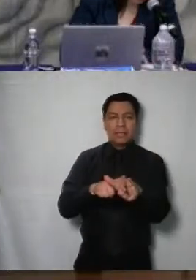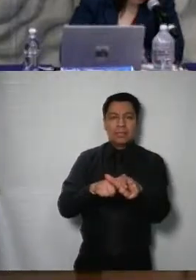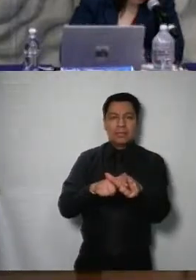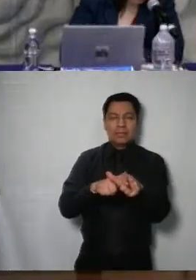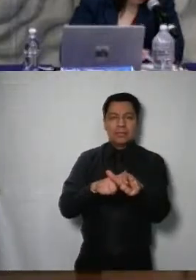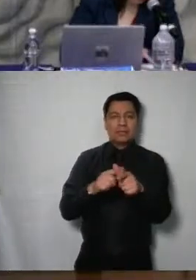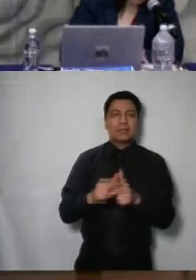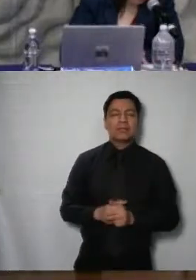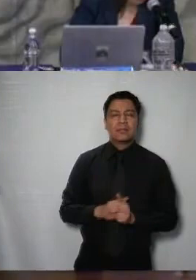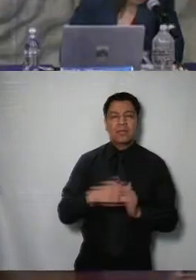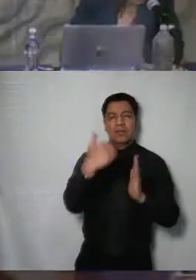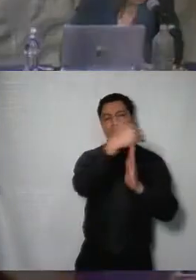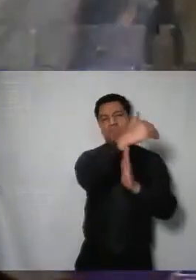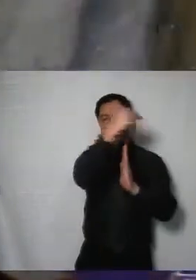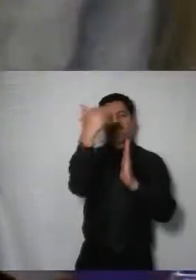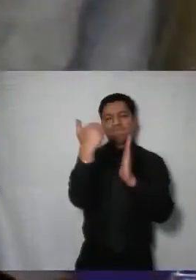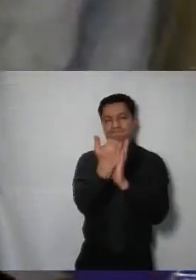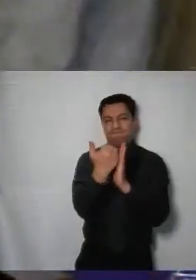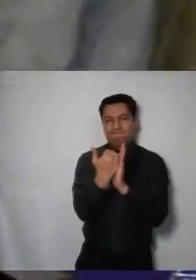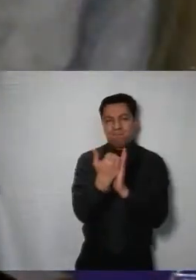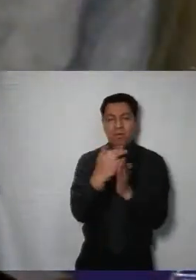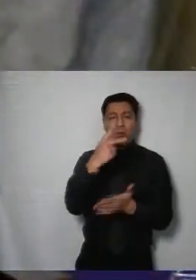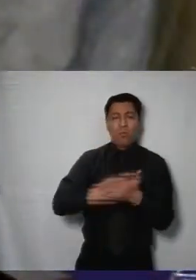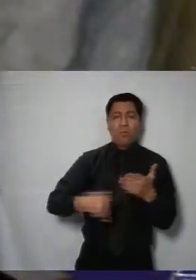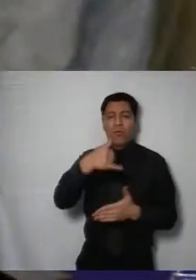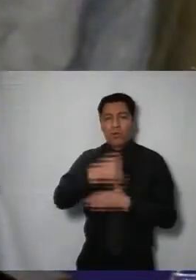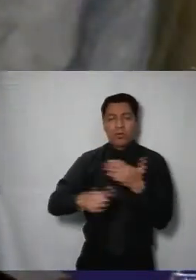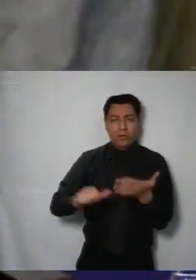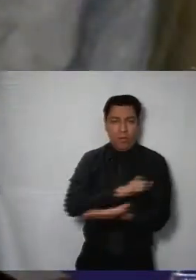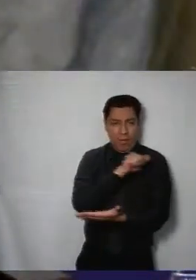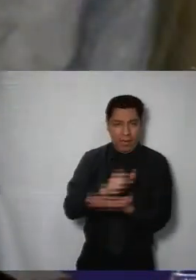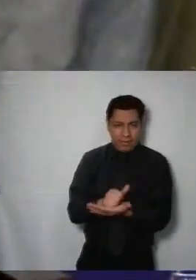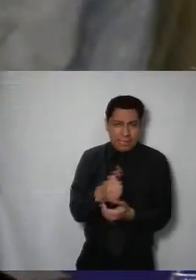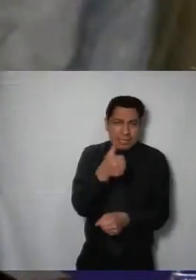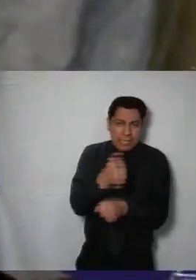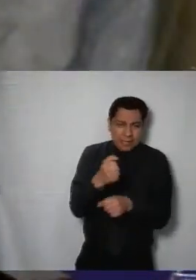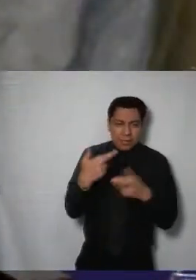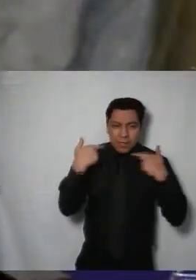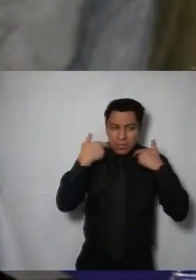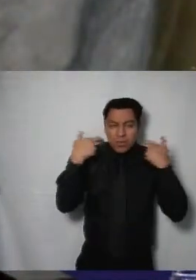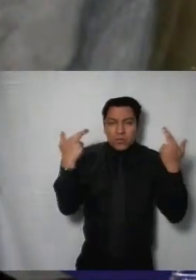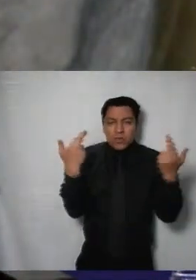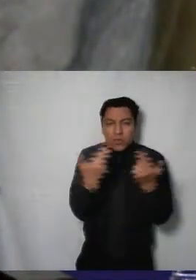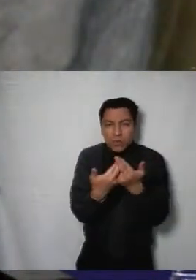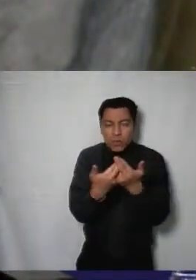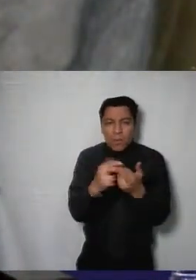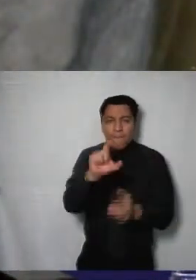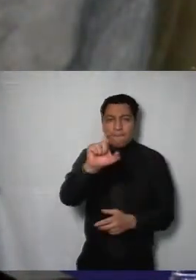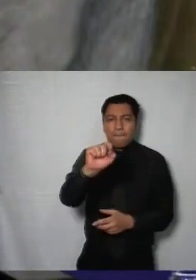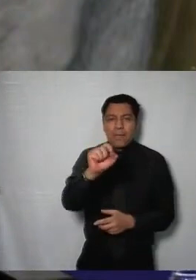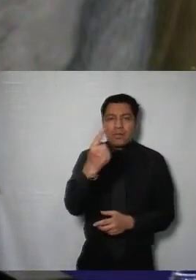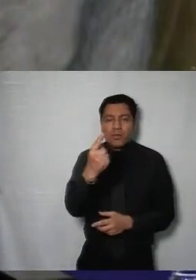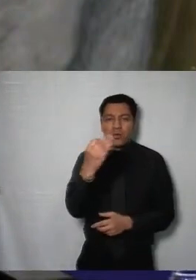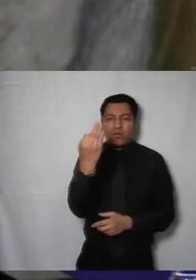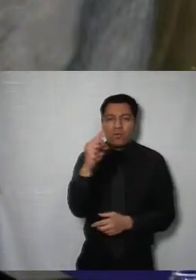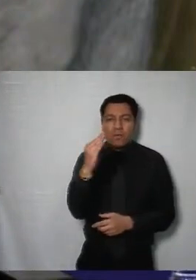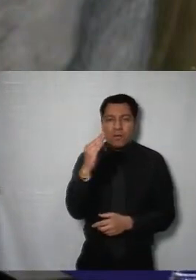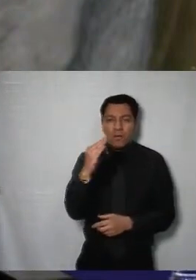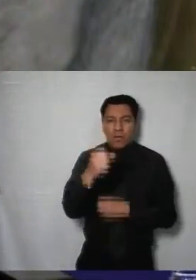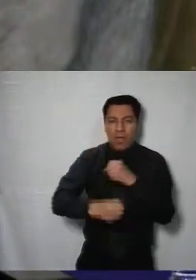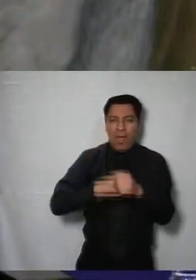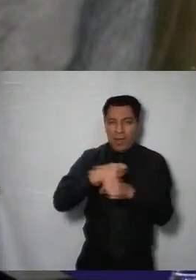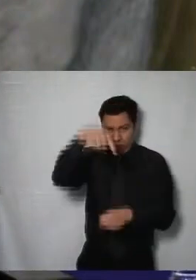punto del orden del día corresponde al desahogo del proyecto de acta de la sexta sesión ordinaria y la cual fue celebrada el 21 de febrero del